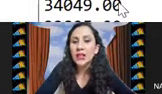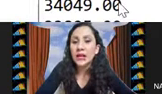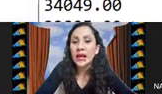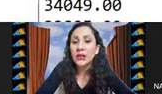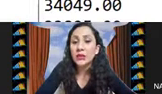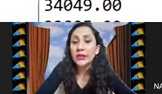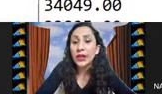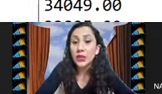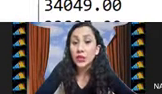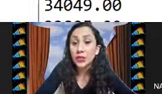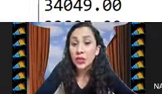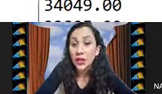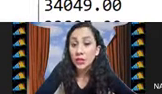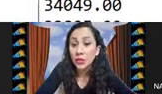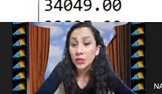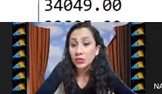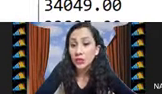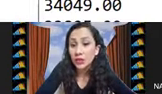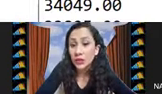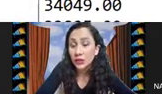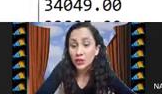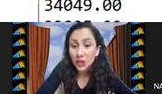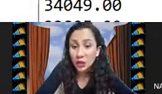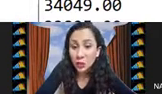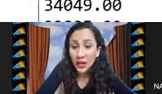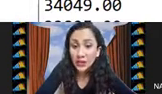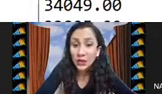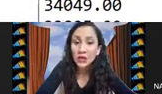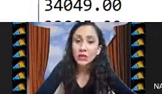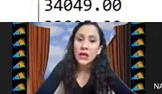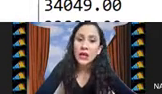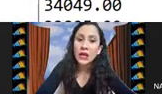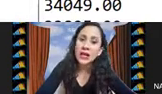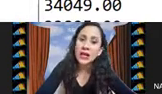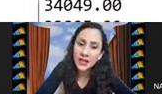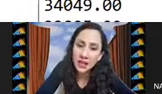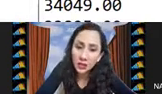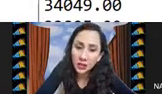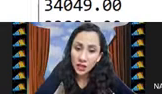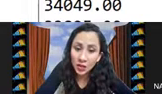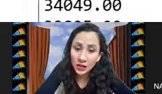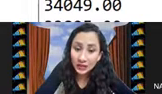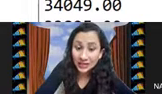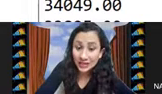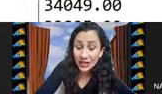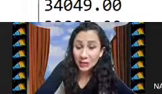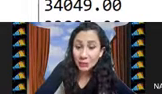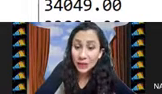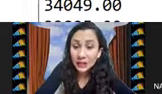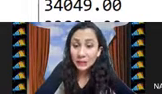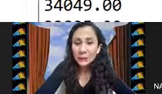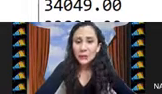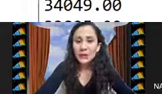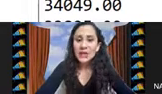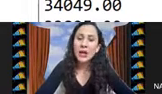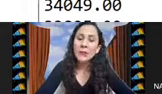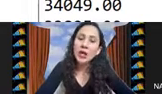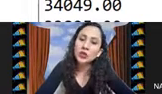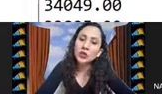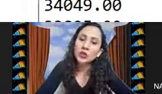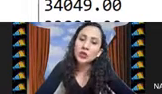este de acá donde tengo 200 objetos la capacidad del contenedor es 100.000